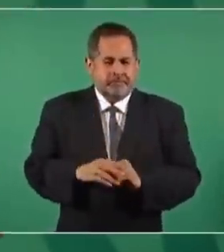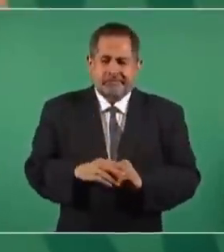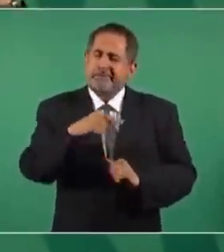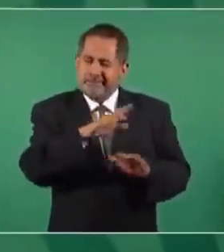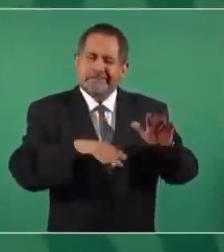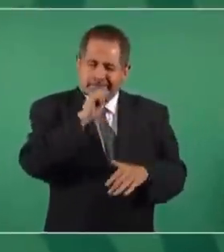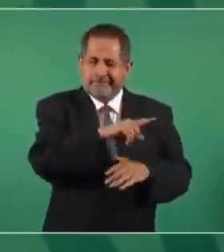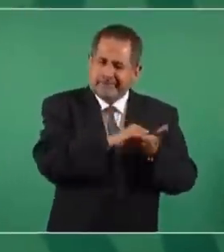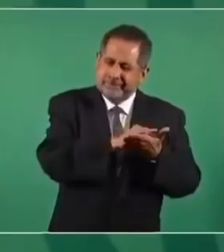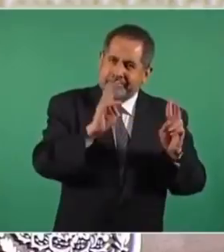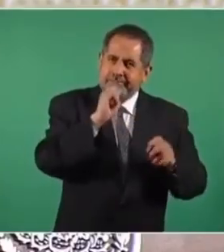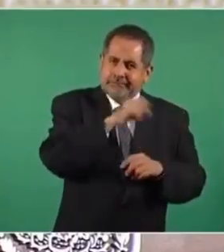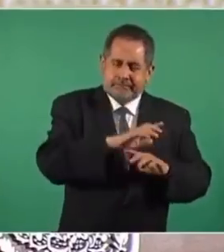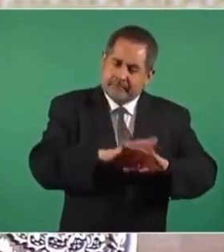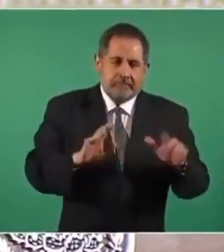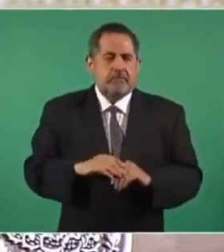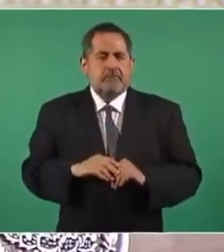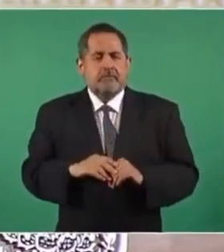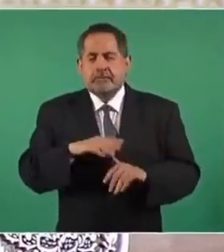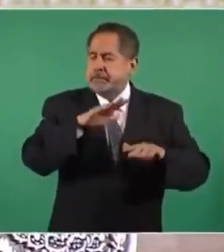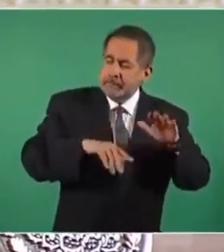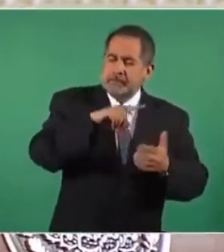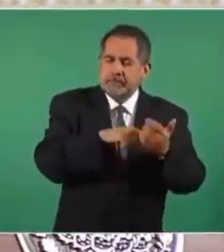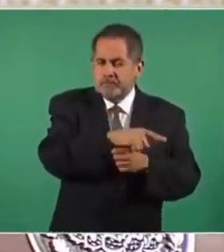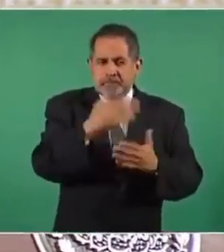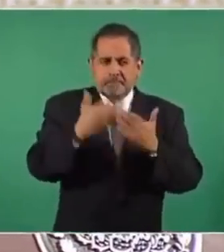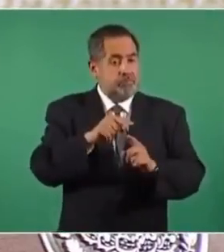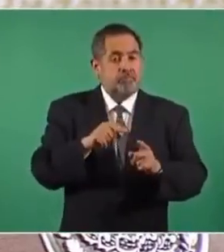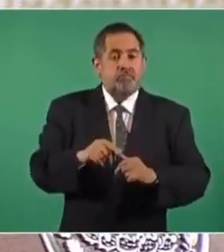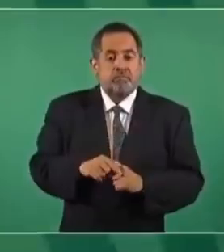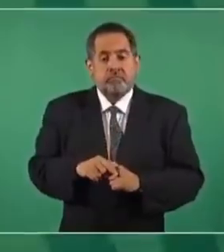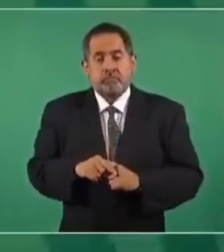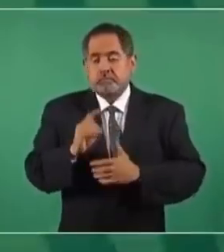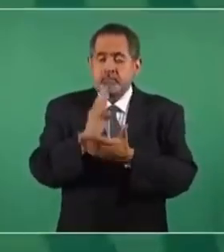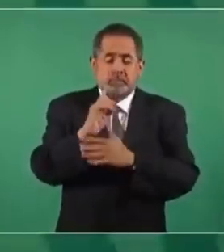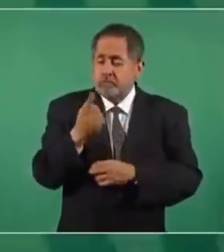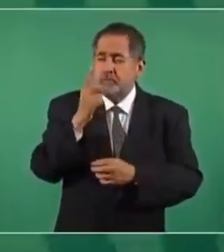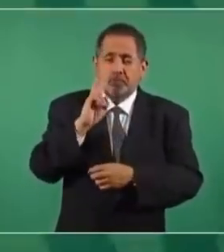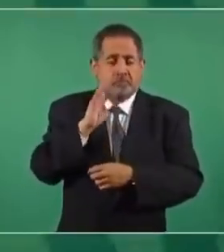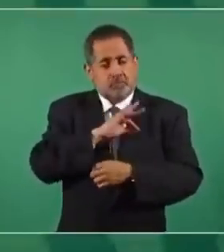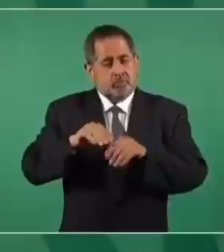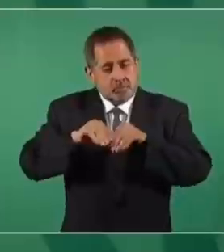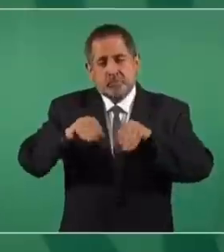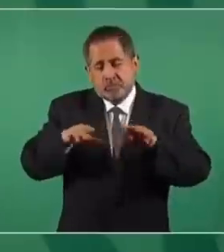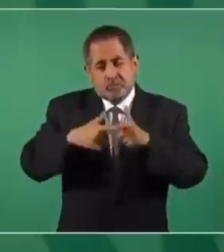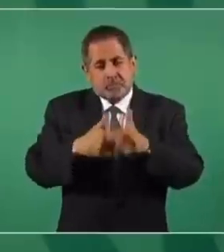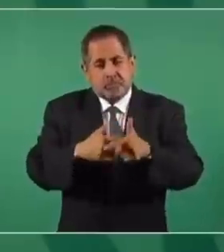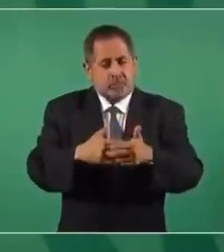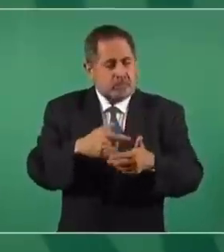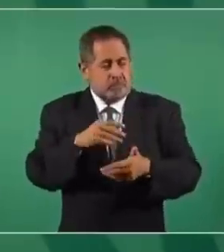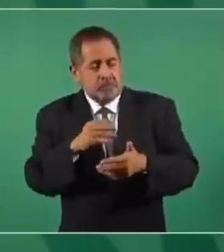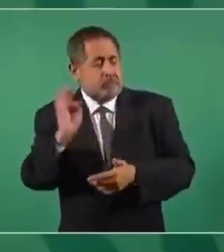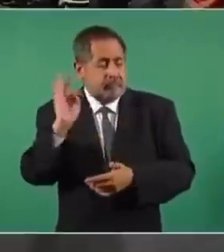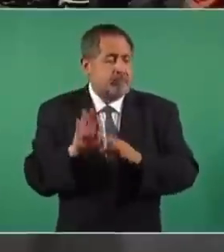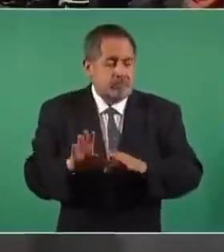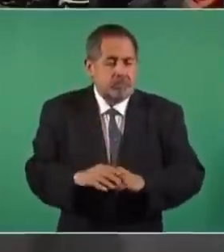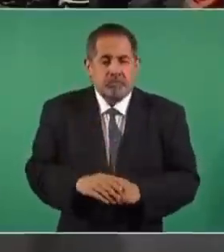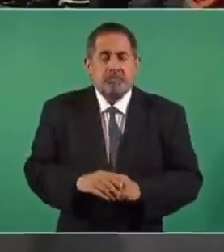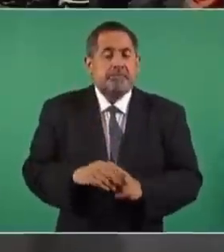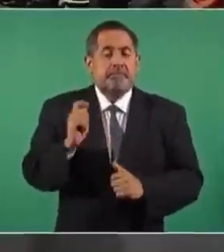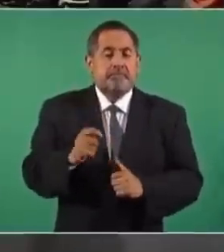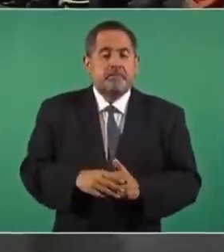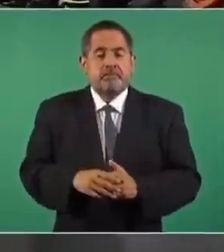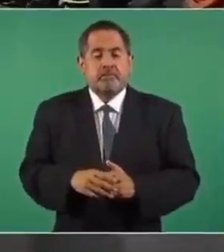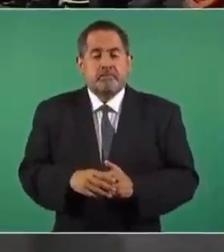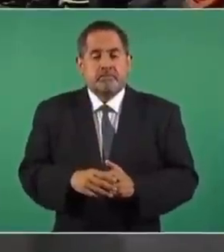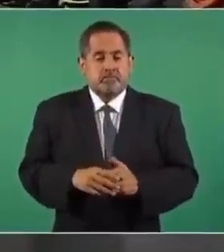eso que también es un periódico a veces carente de ética. Pero la única posibilidad de que se mantengan estos medios es